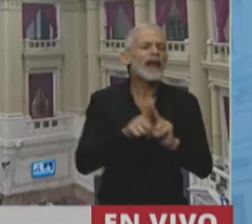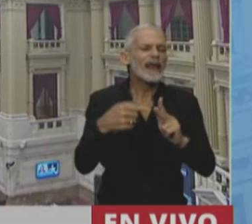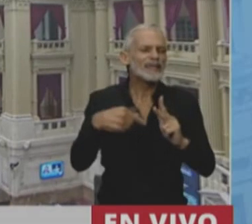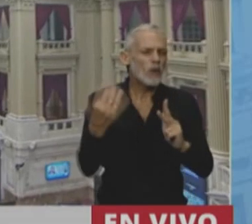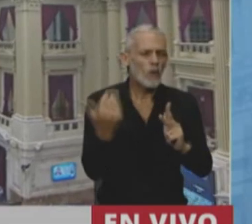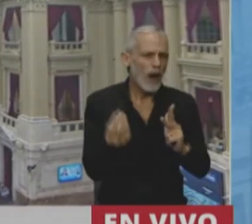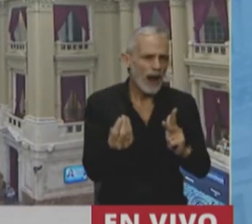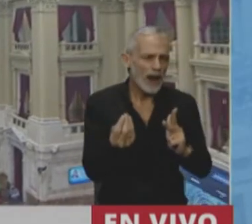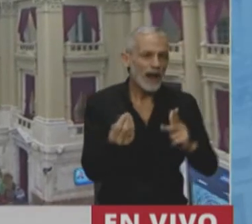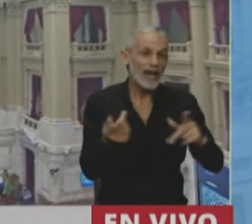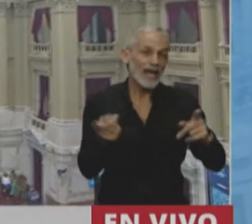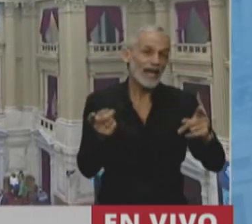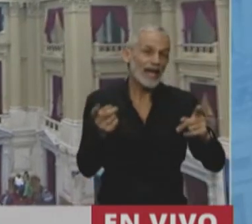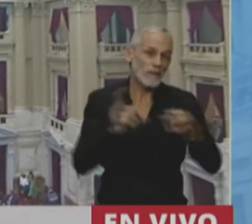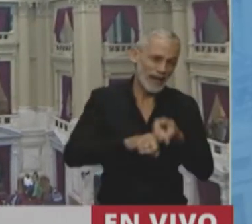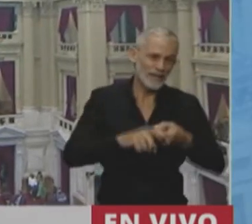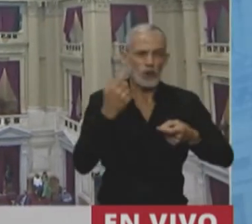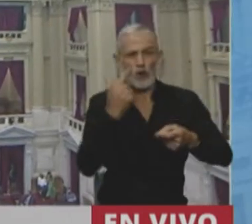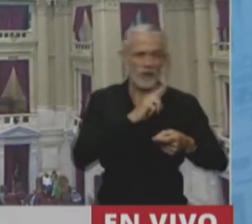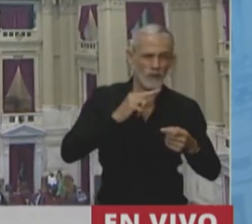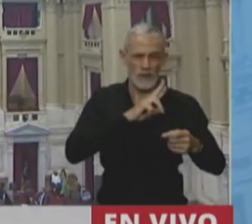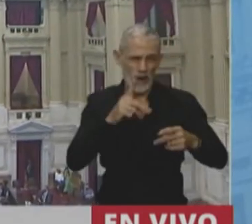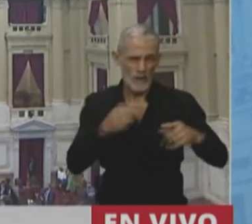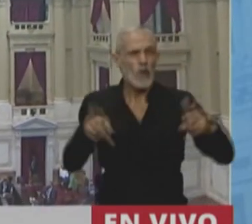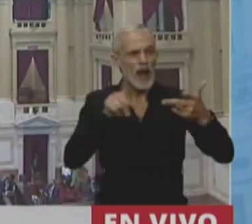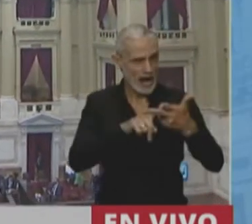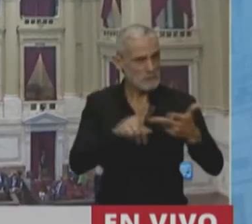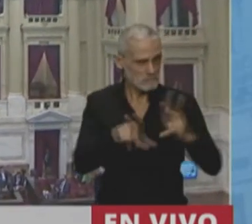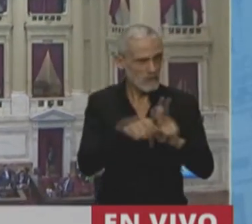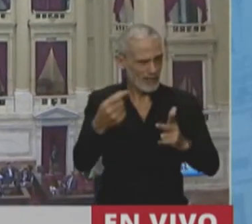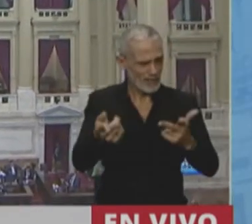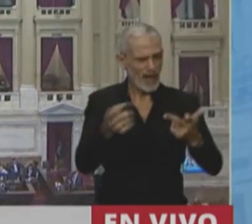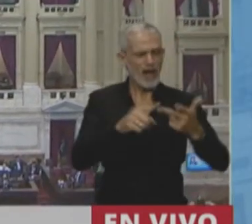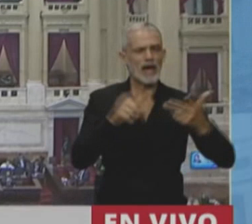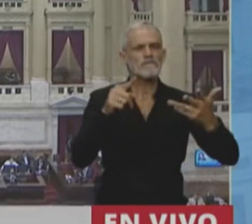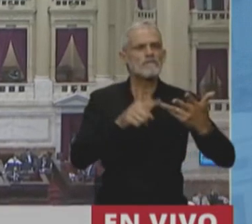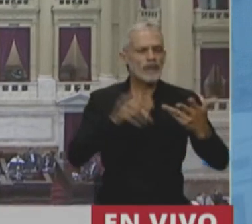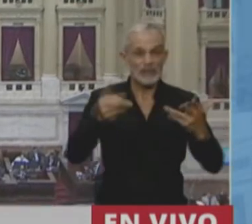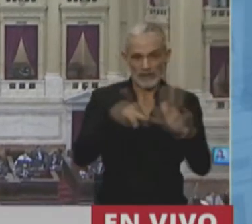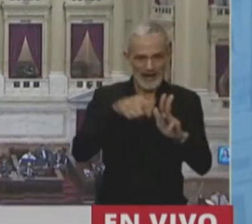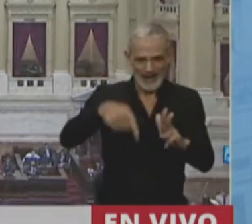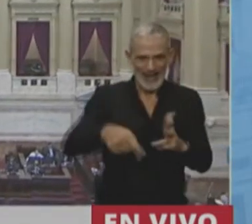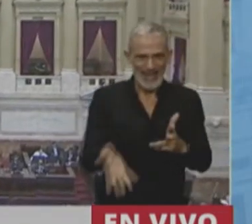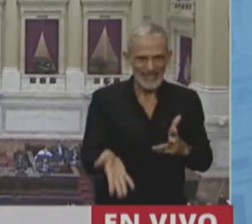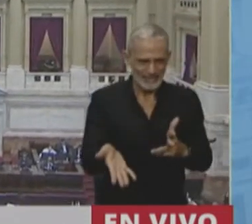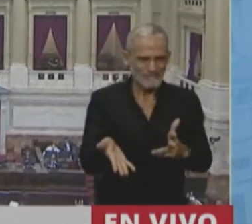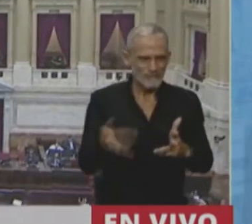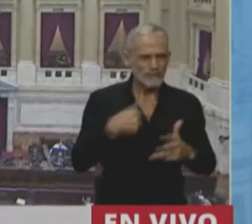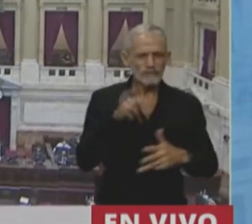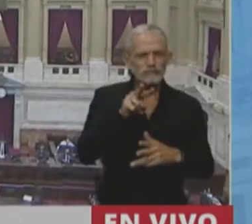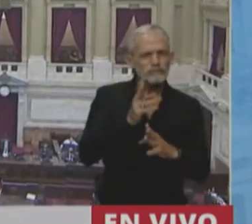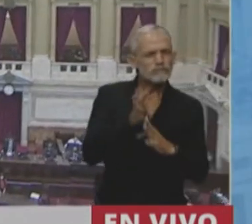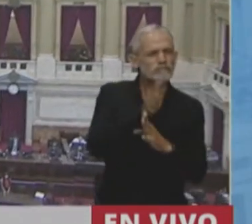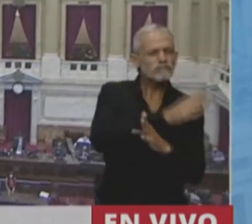más reciente, la ley de matrimonio igualitario y esta ley. Cuando uno revisa